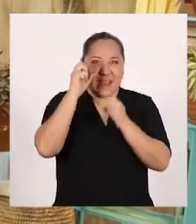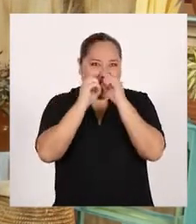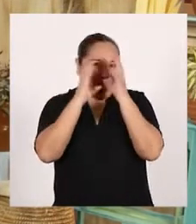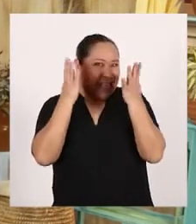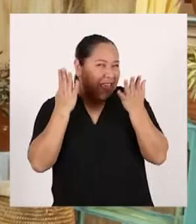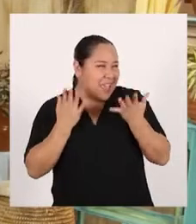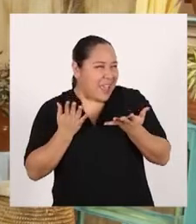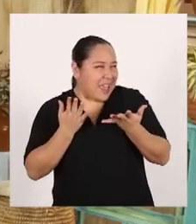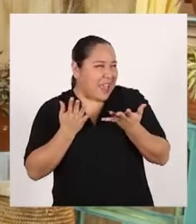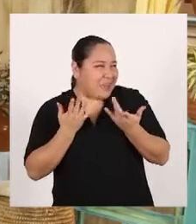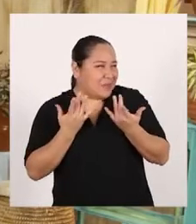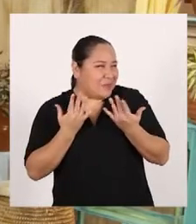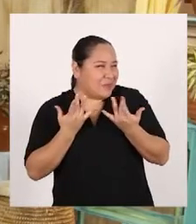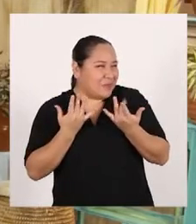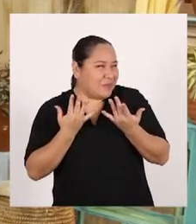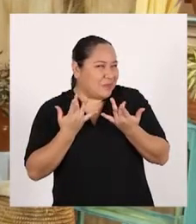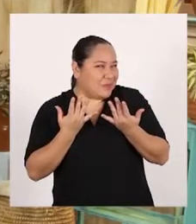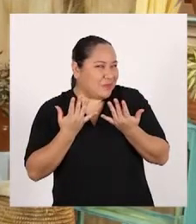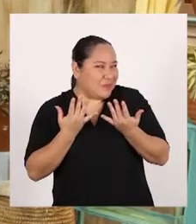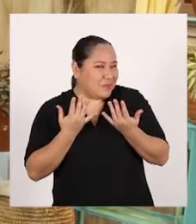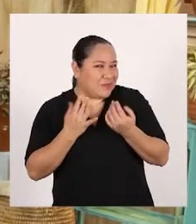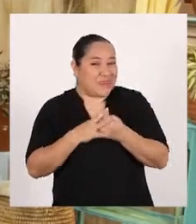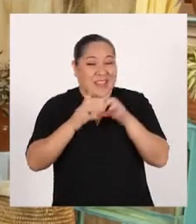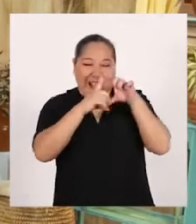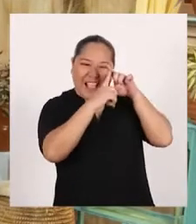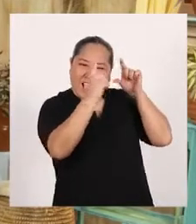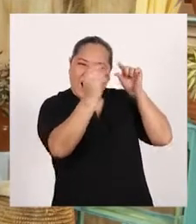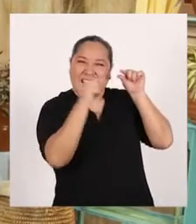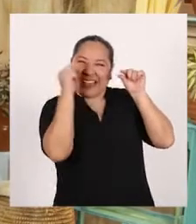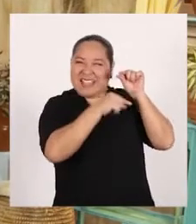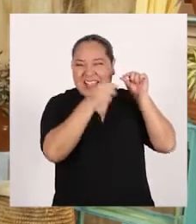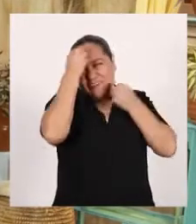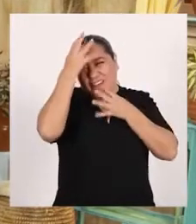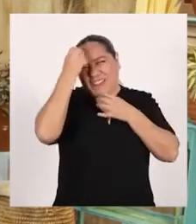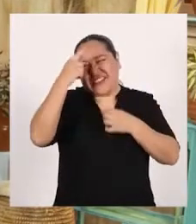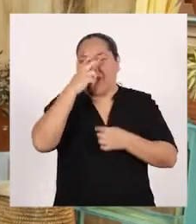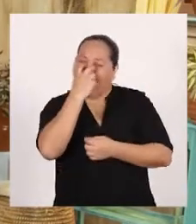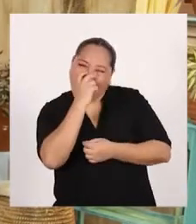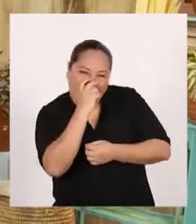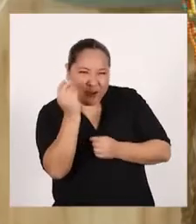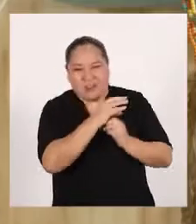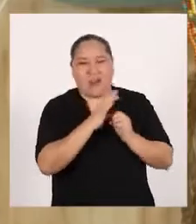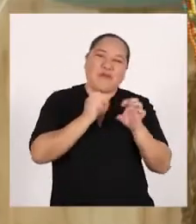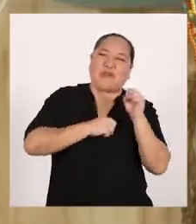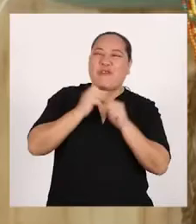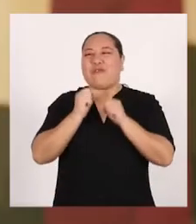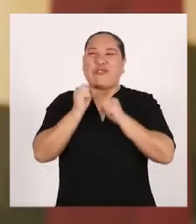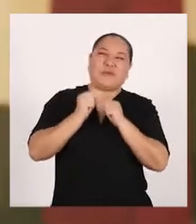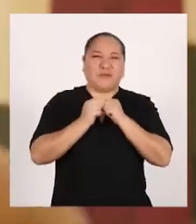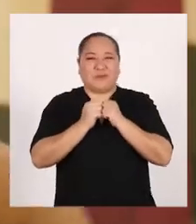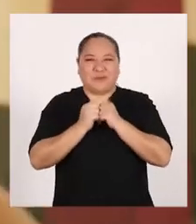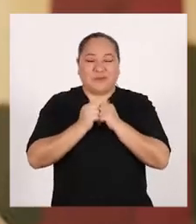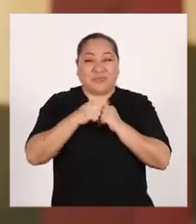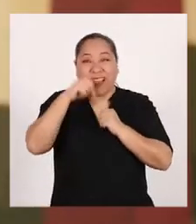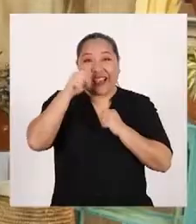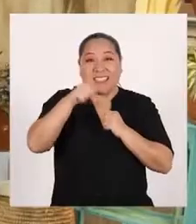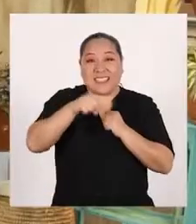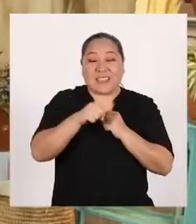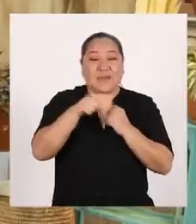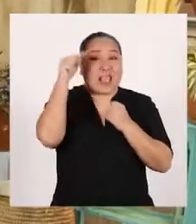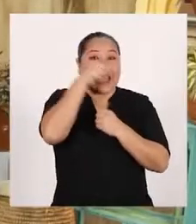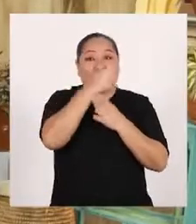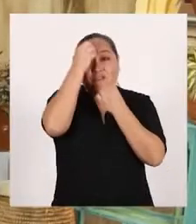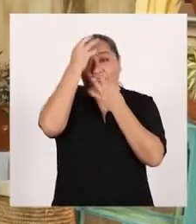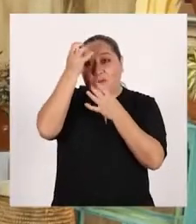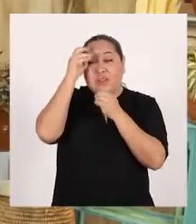ficha del... ¡Fichero de datos curiosos! ¡Ja, ja, ja, ¡Ru, ru, ru, Así, la